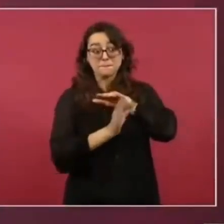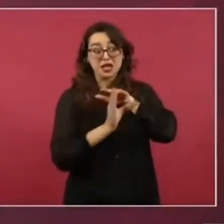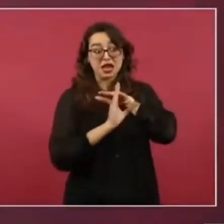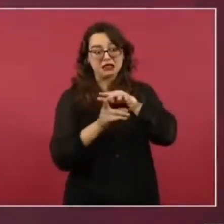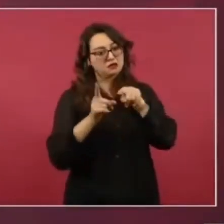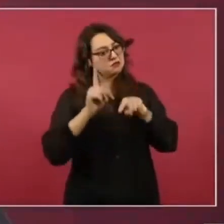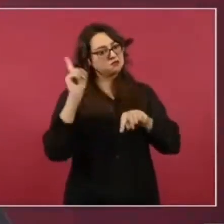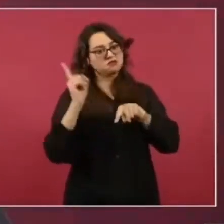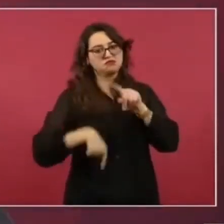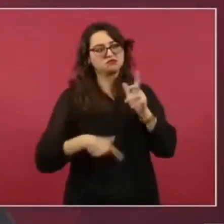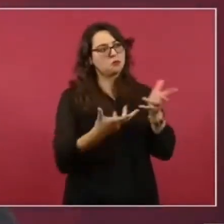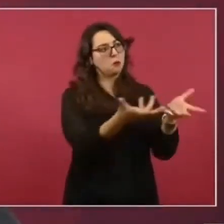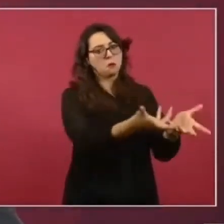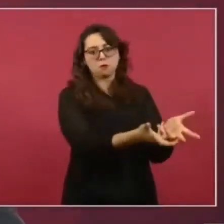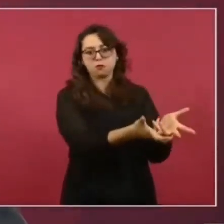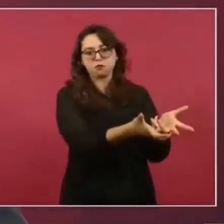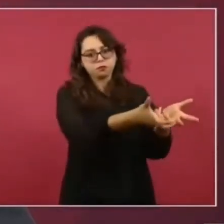afirman,